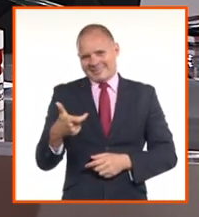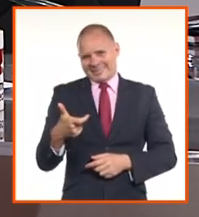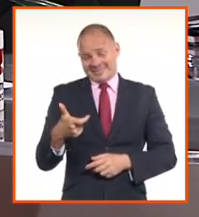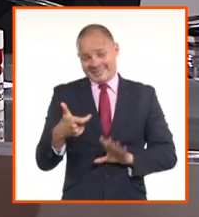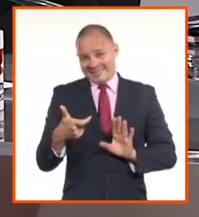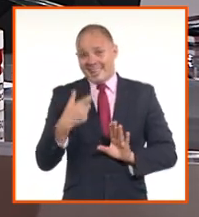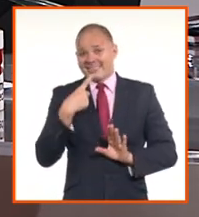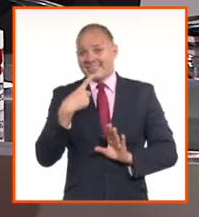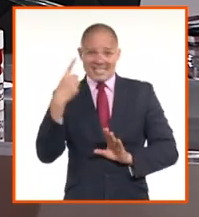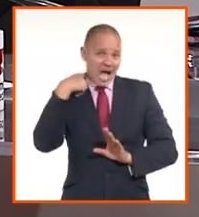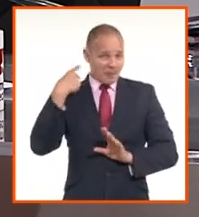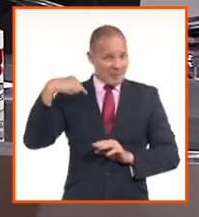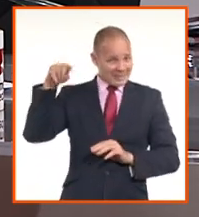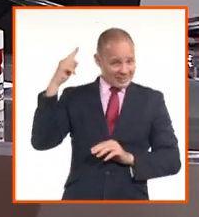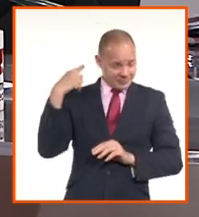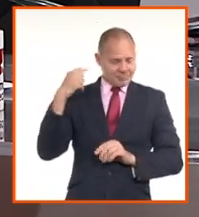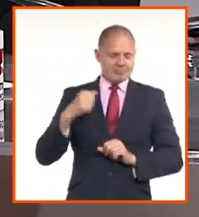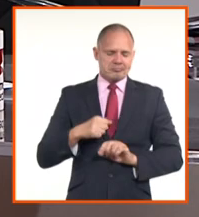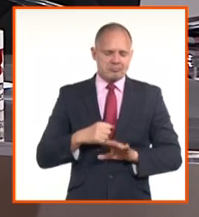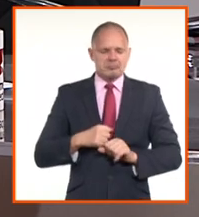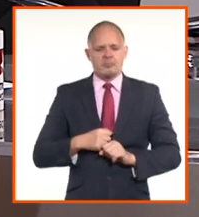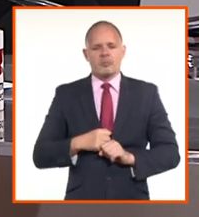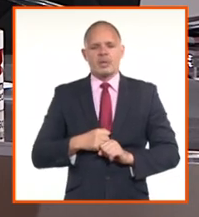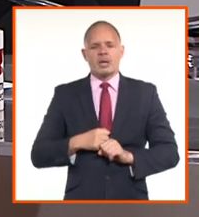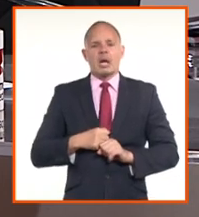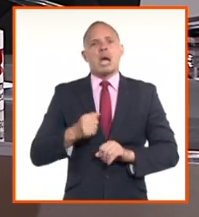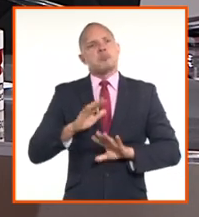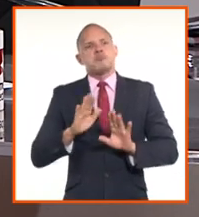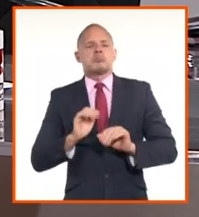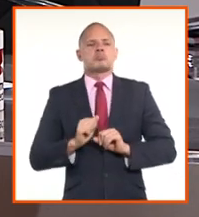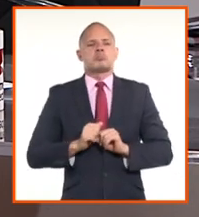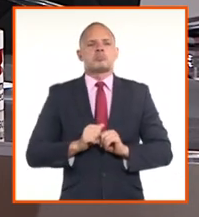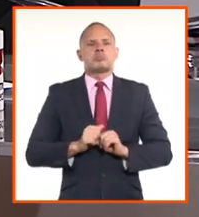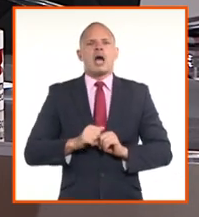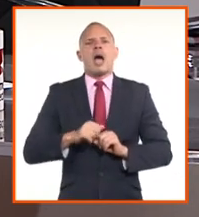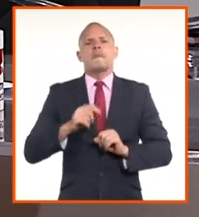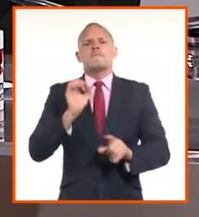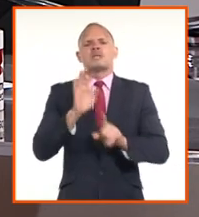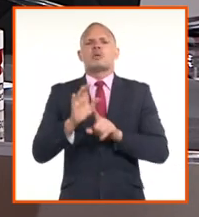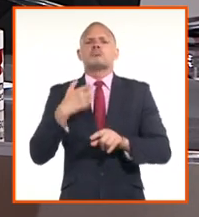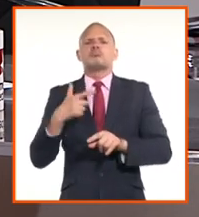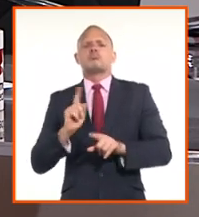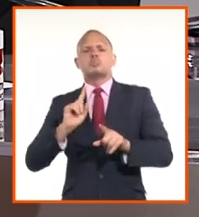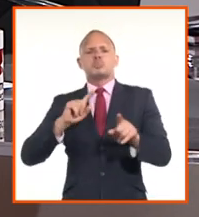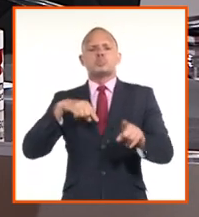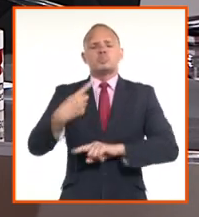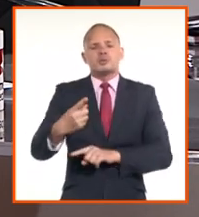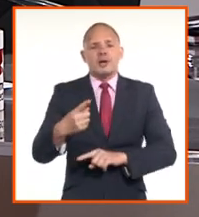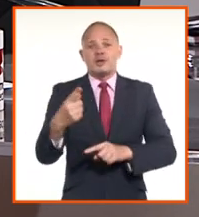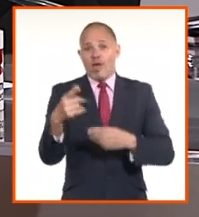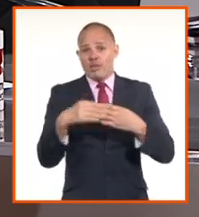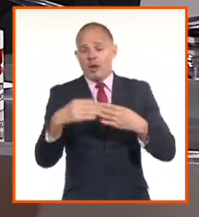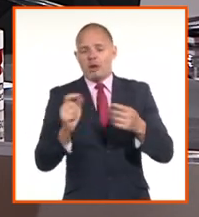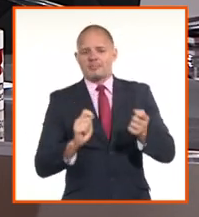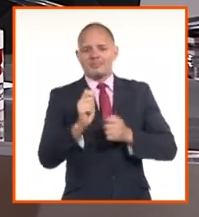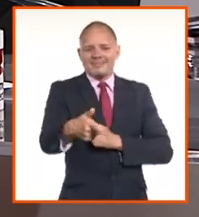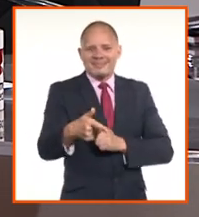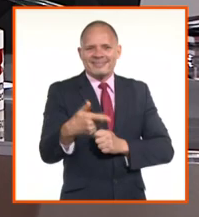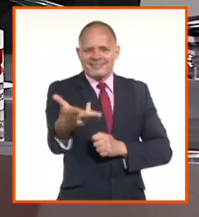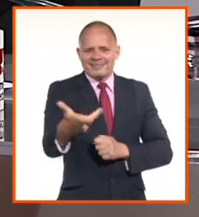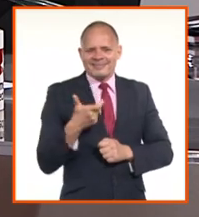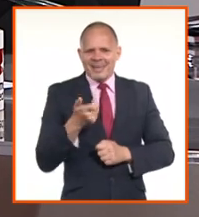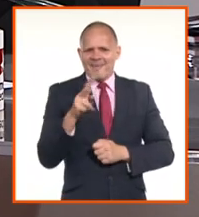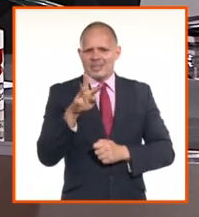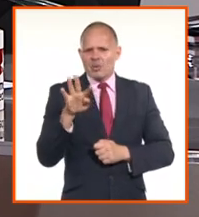qué es lo que las personas realmente después cuando llegan un dólar reciben o cuando llegan un euro reciben en el banco donde hagan la transacción? A ver,